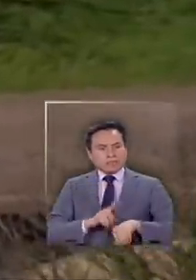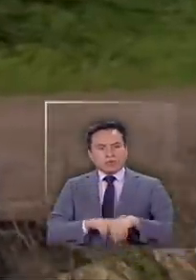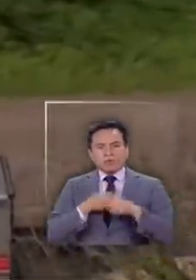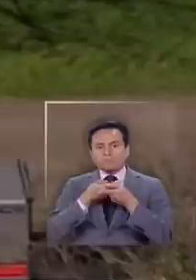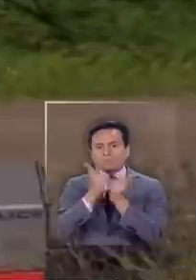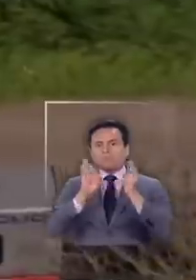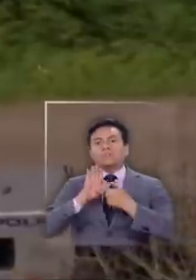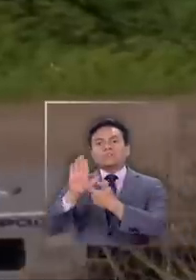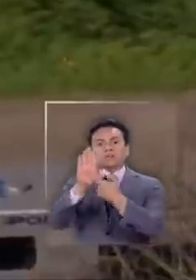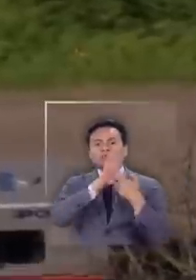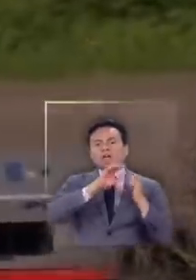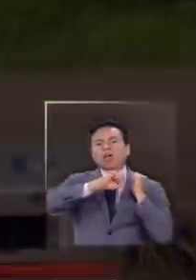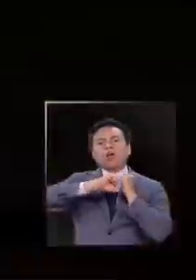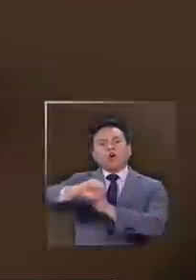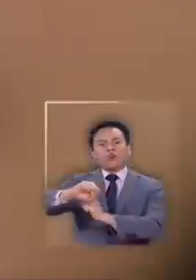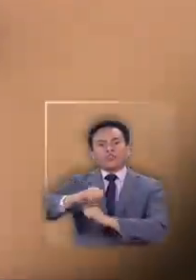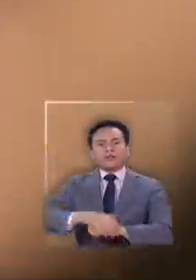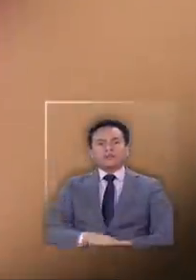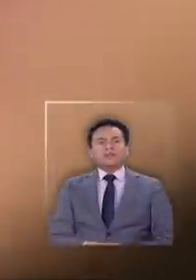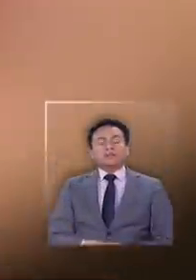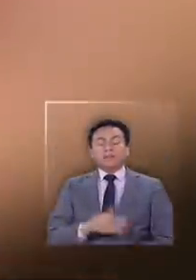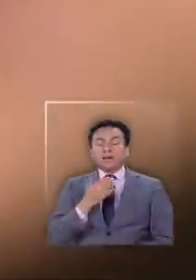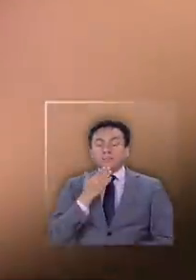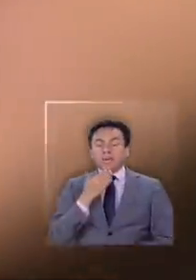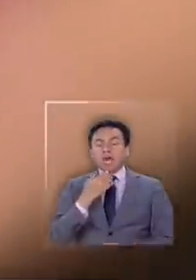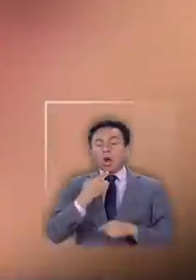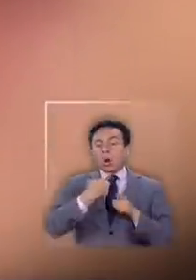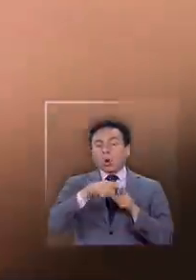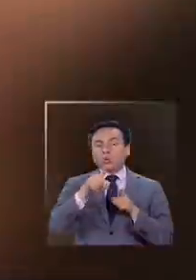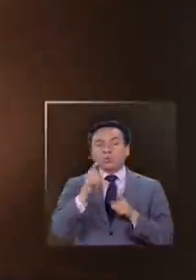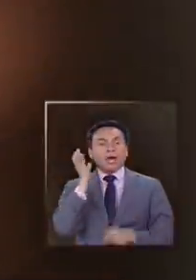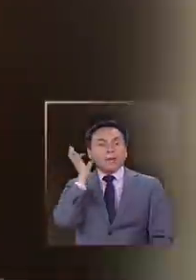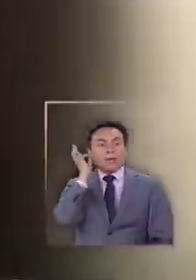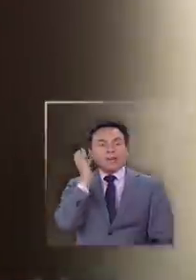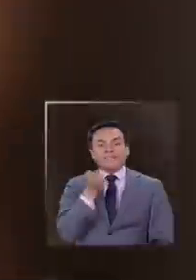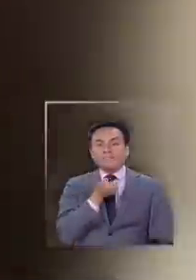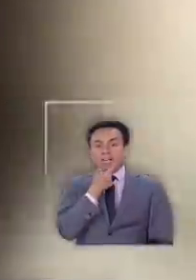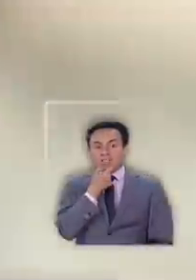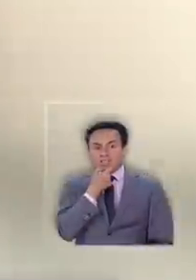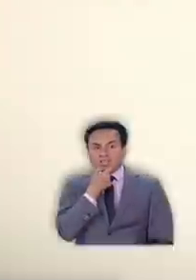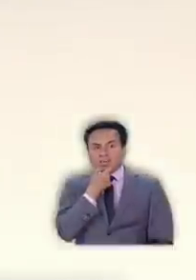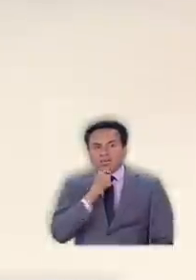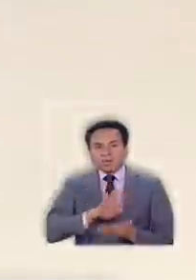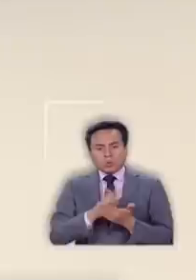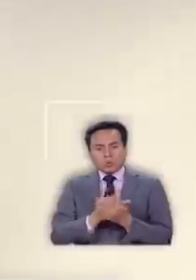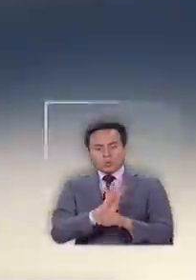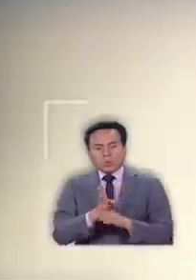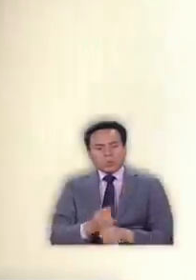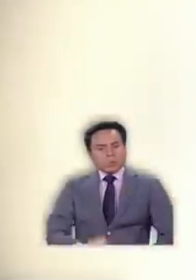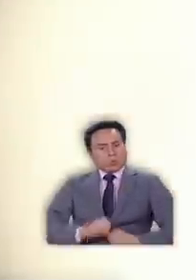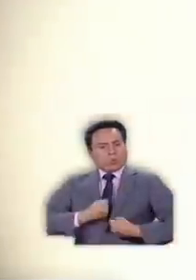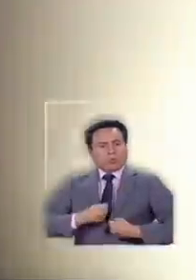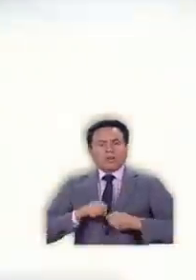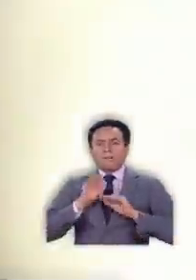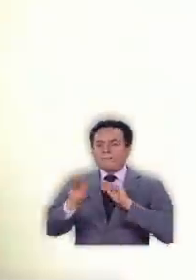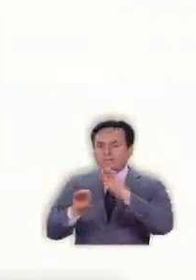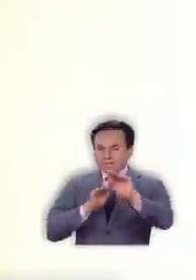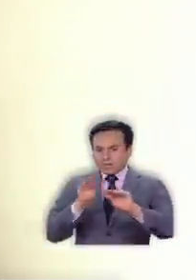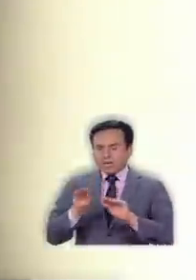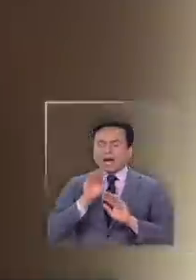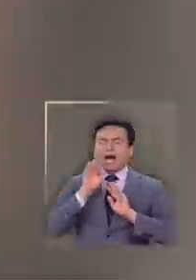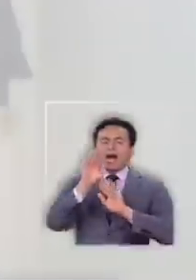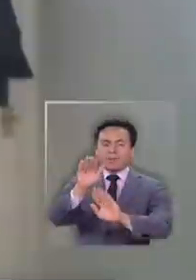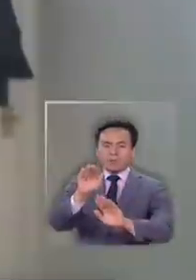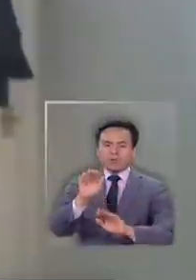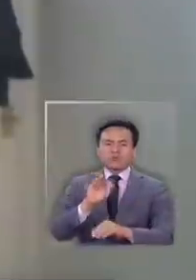manifestarse en su contra. En tanto, otros como una mujer británica que se curó del virus le mandan mensajes de